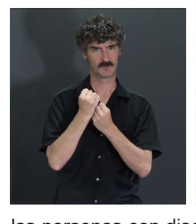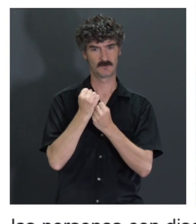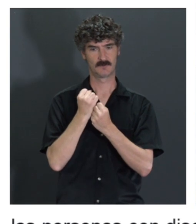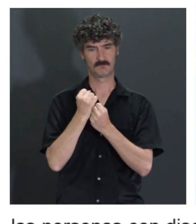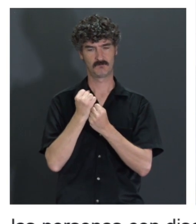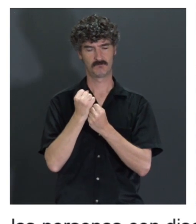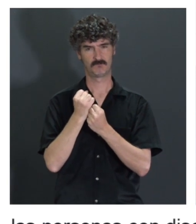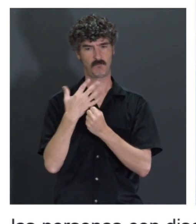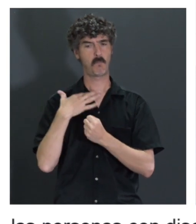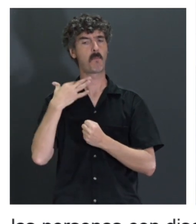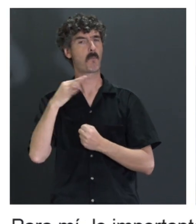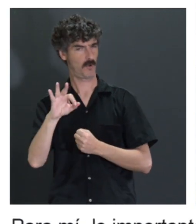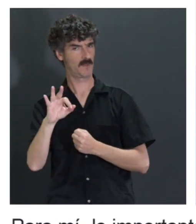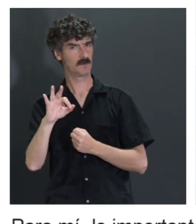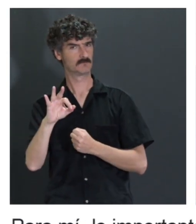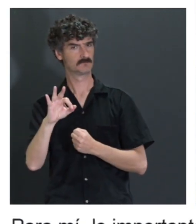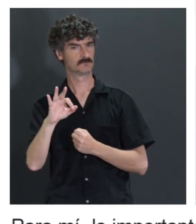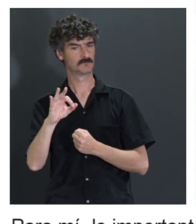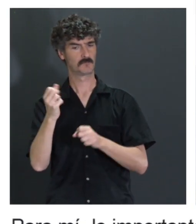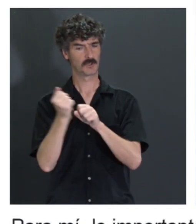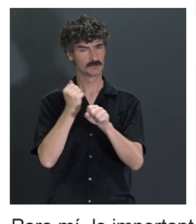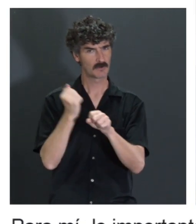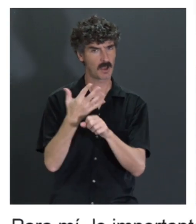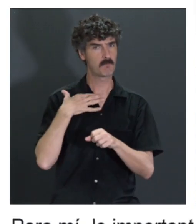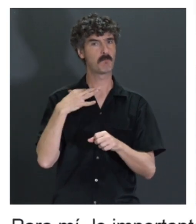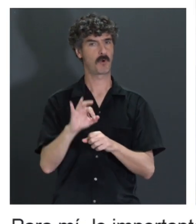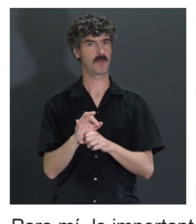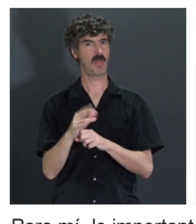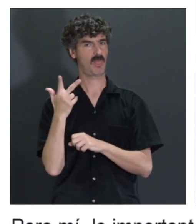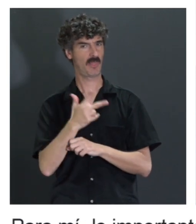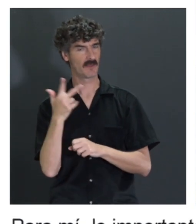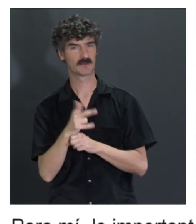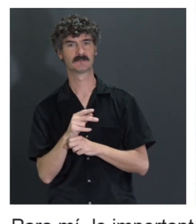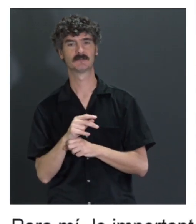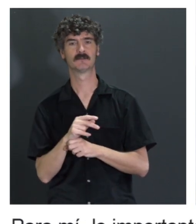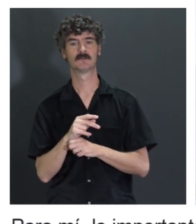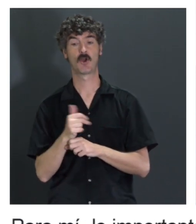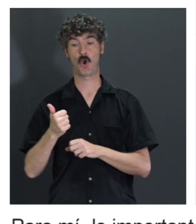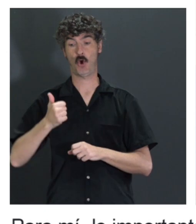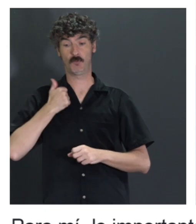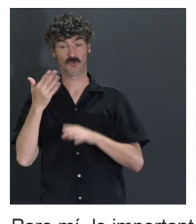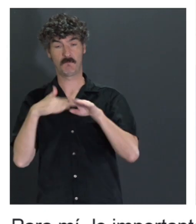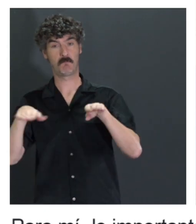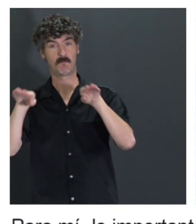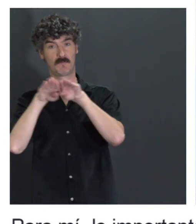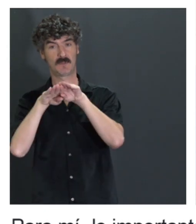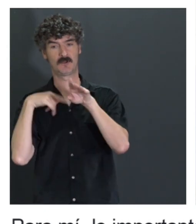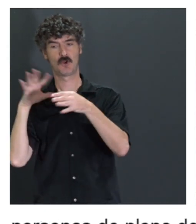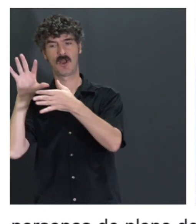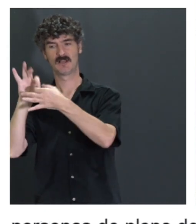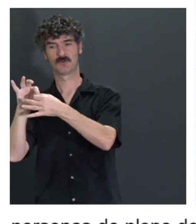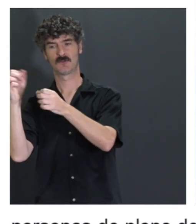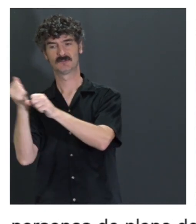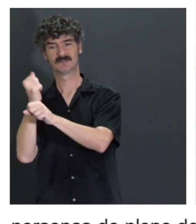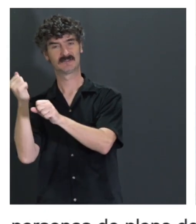pleno derecho en el sentido de que puedan trabajar y tener las mismas oportunidades que tienen los demás porque yo también asocio mucho el